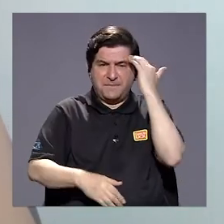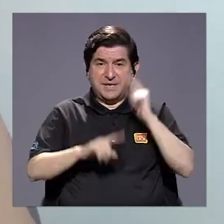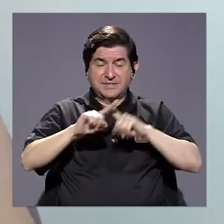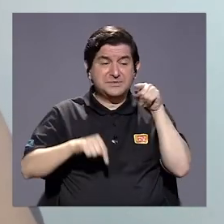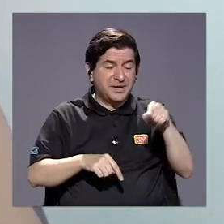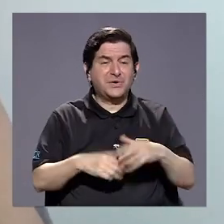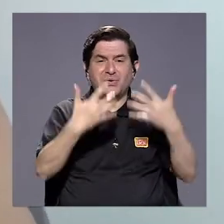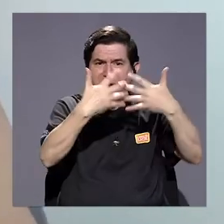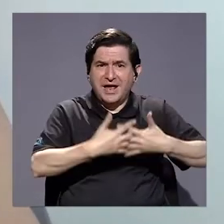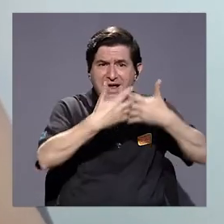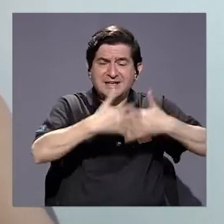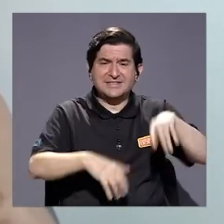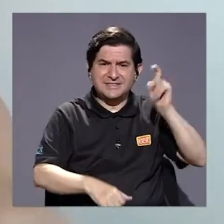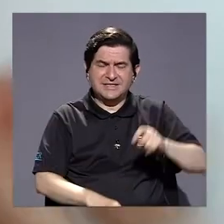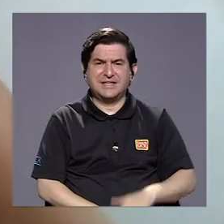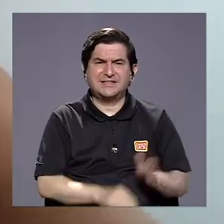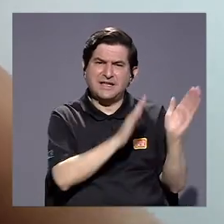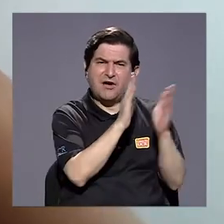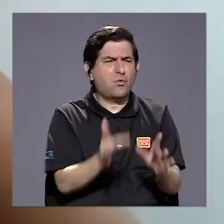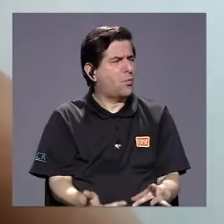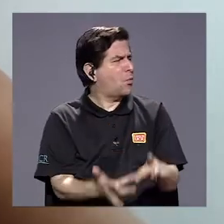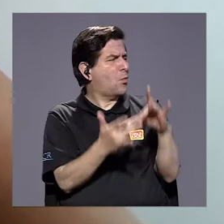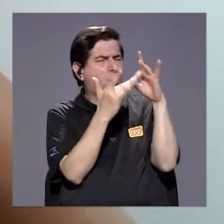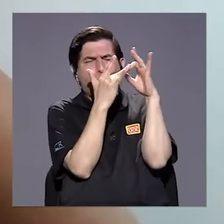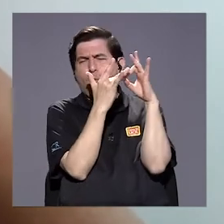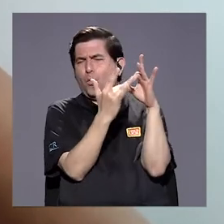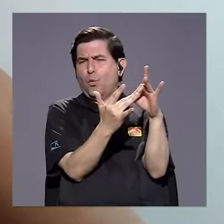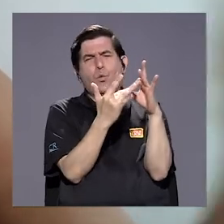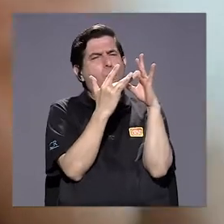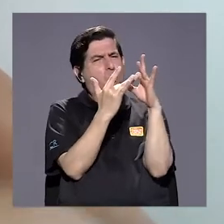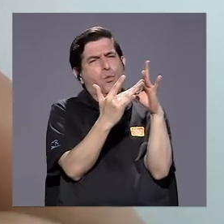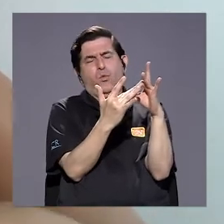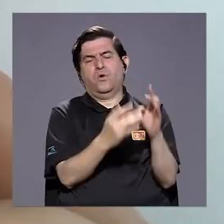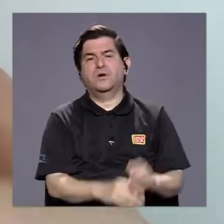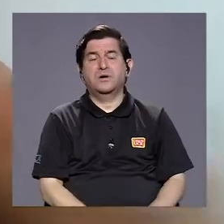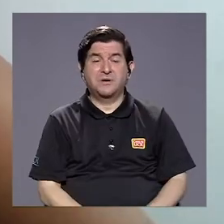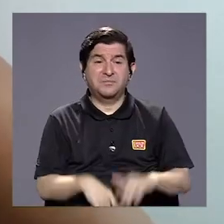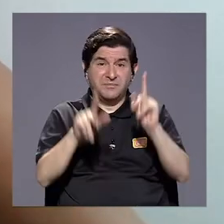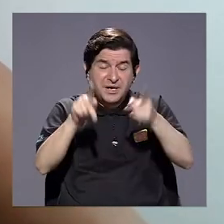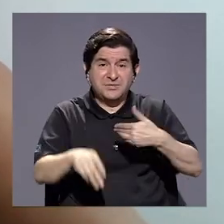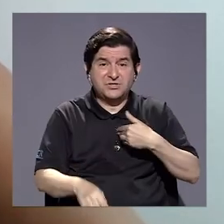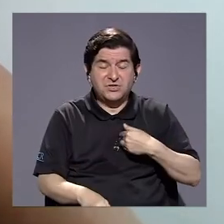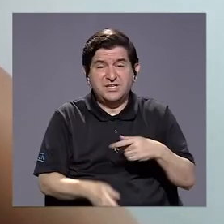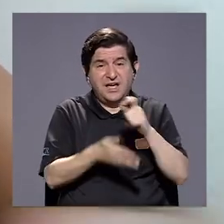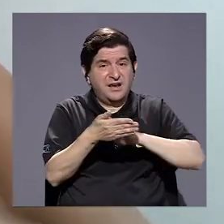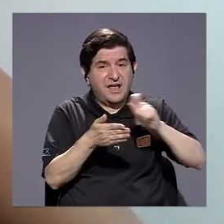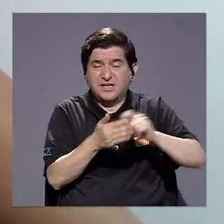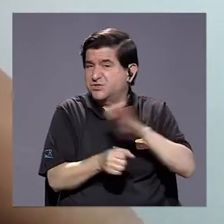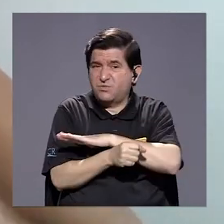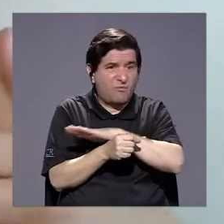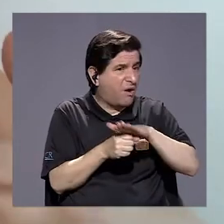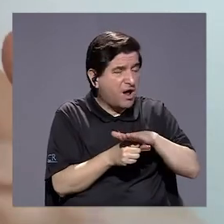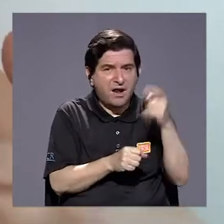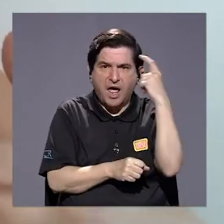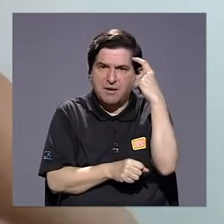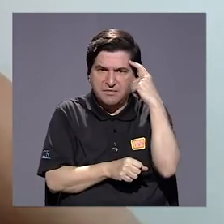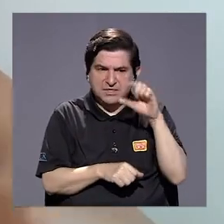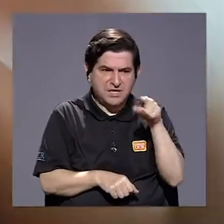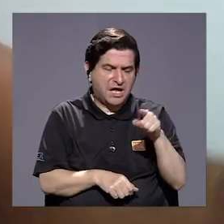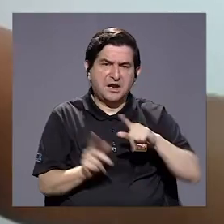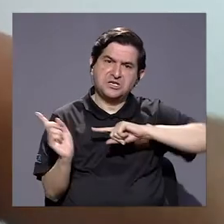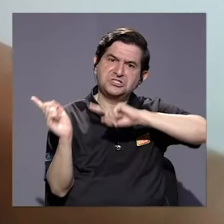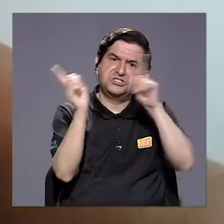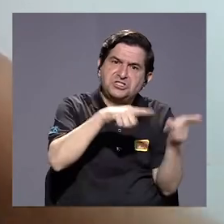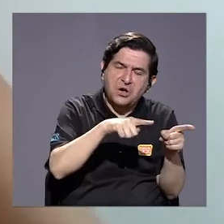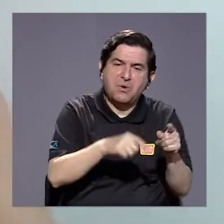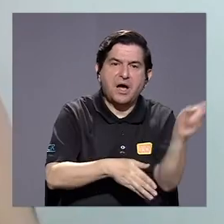de esas empresas de conocimiento requieren una formación muy especializada, ¿verdad? Entonces para alguien que tiene primaria incompleta, pensar en poder llevar a esa